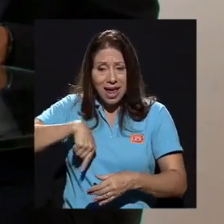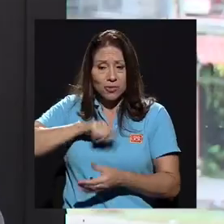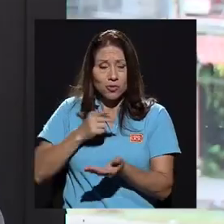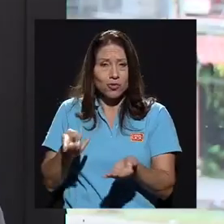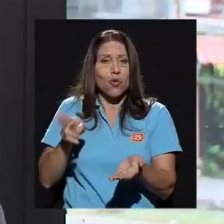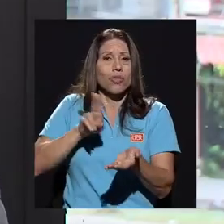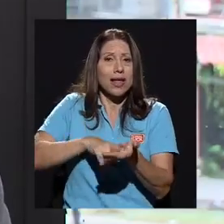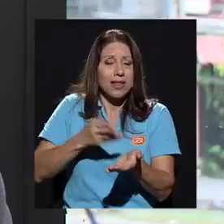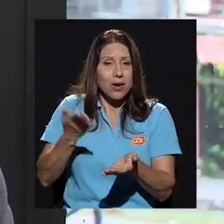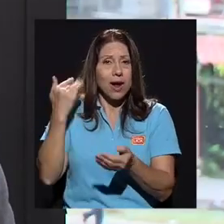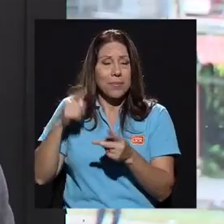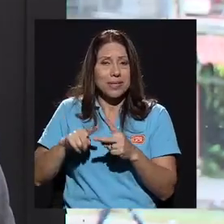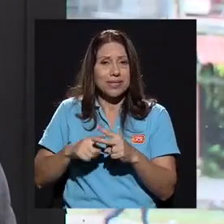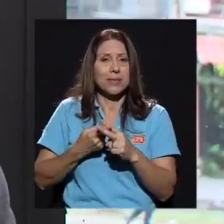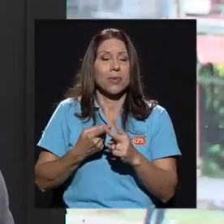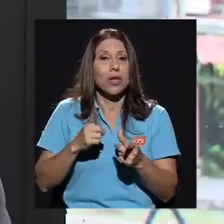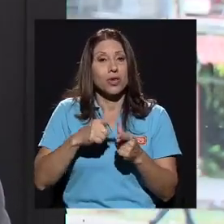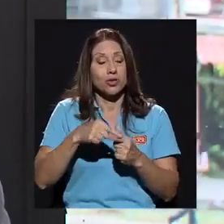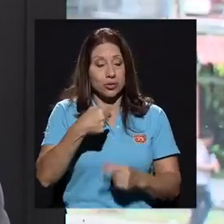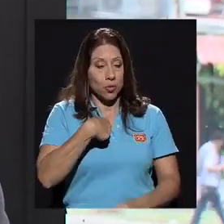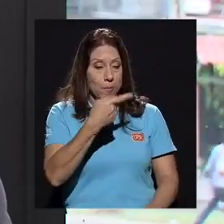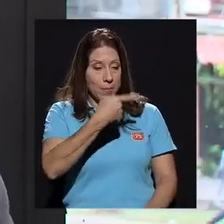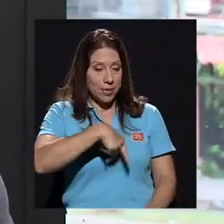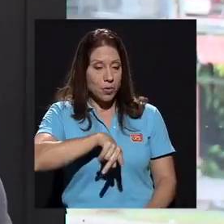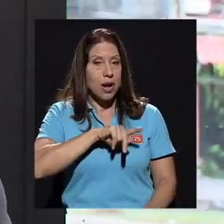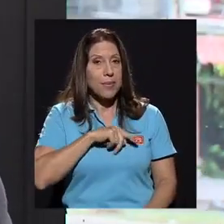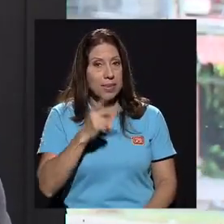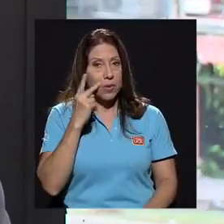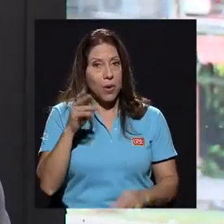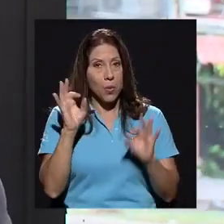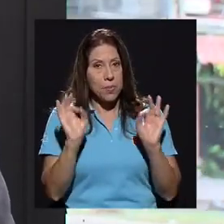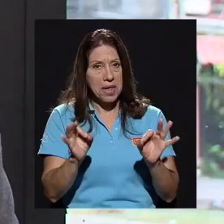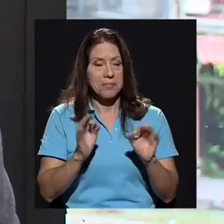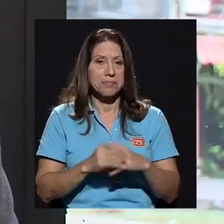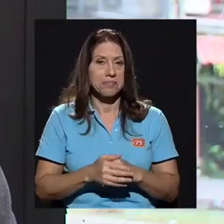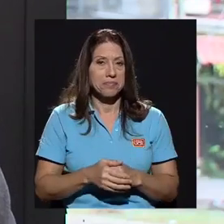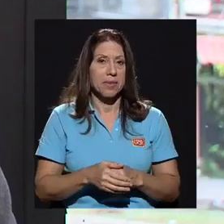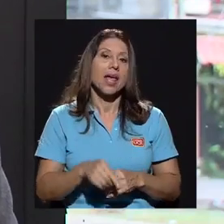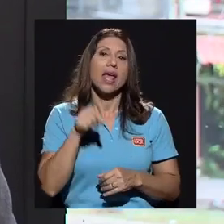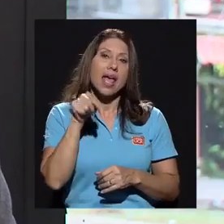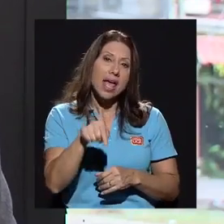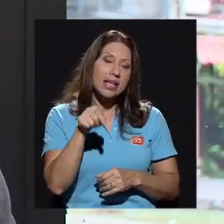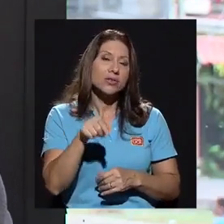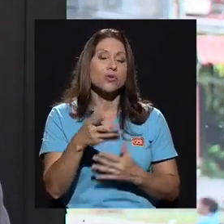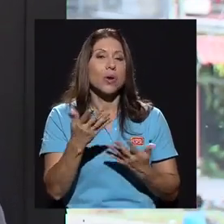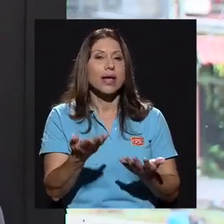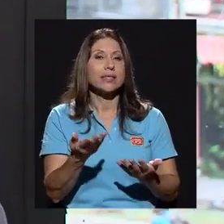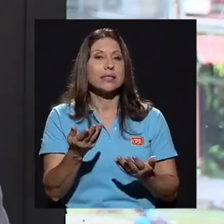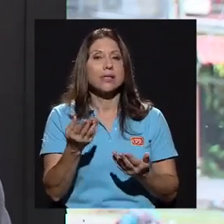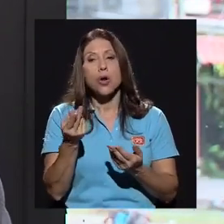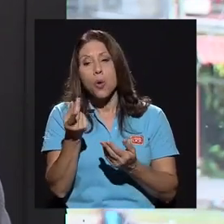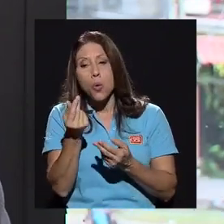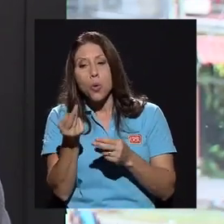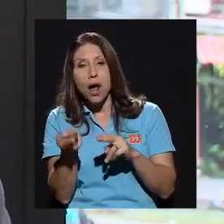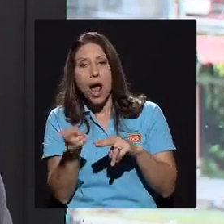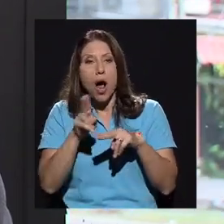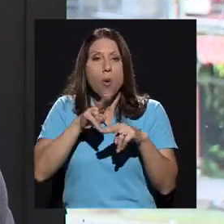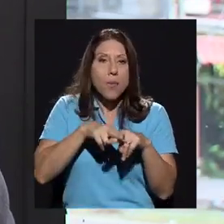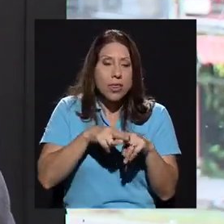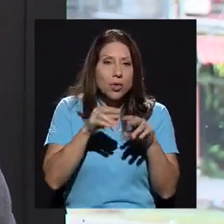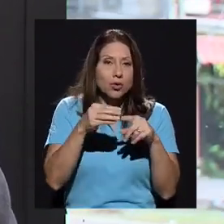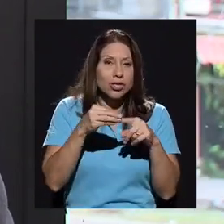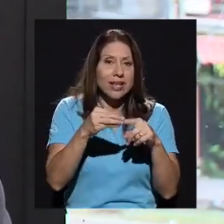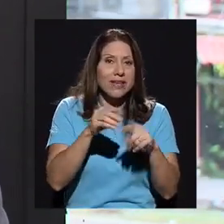principio, entonces, en lo personal yo lo veo bien. Esto es, digamos, un aumento que es significativo,